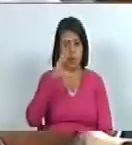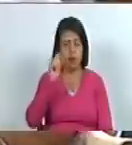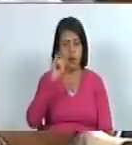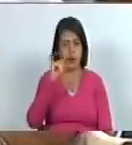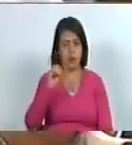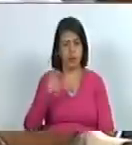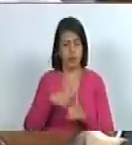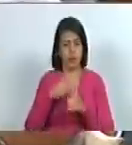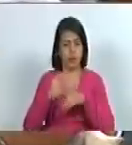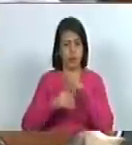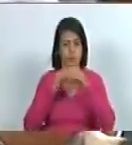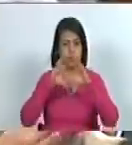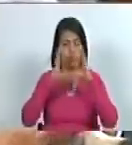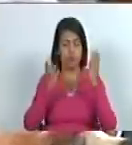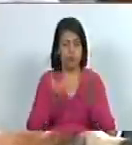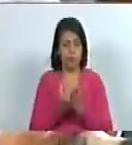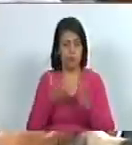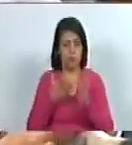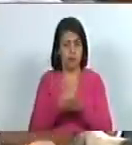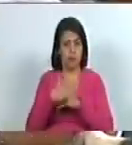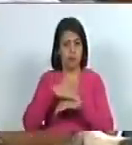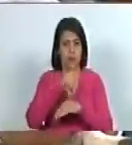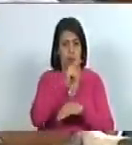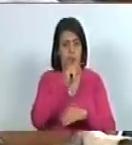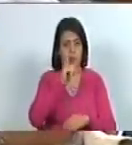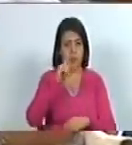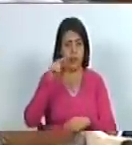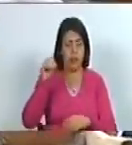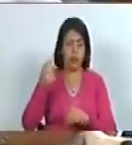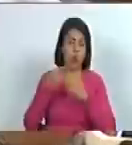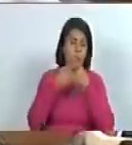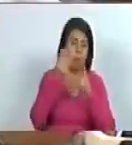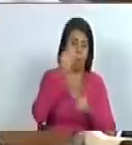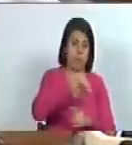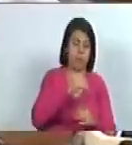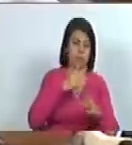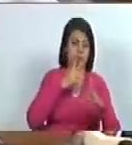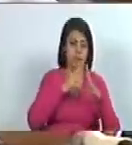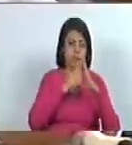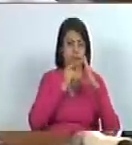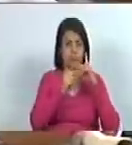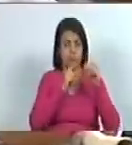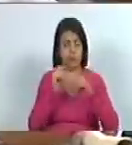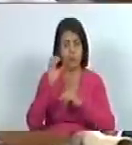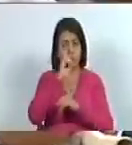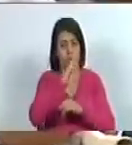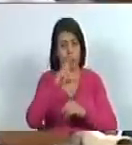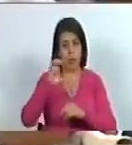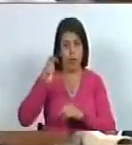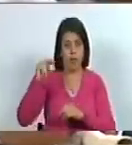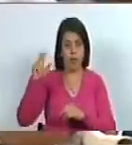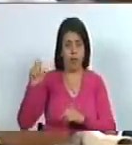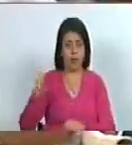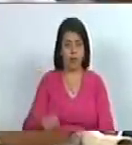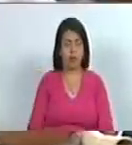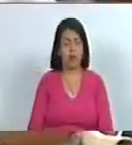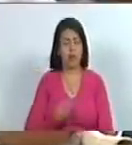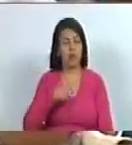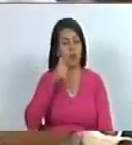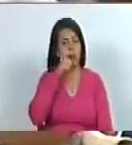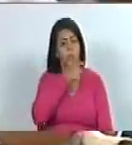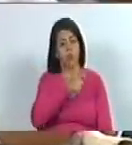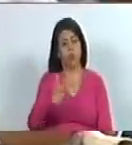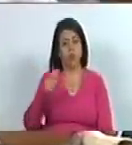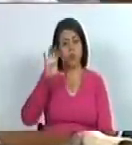hizo con Guernica Tito Sala lo hizo otro tanto con la emigración de Oriente de nuestro pueblo